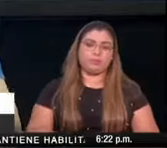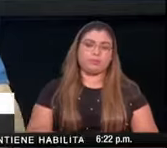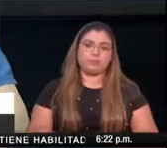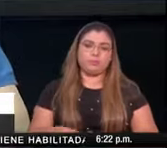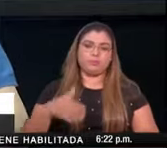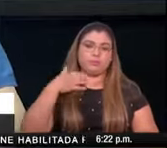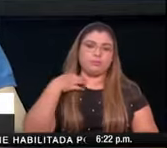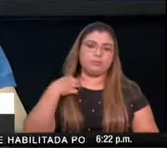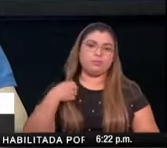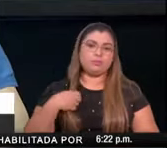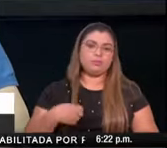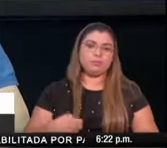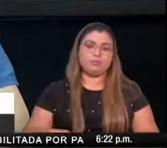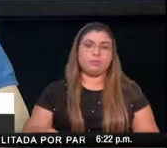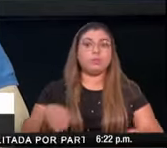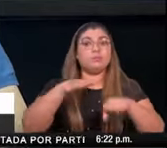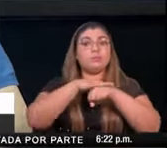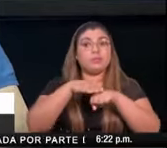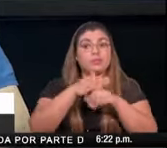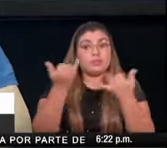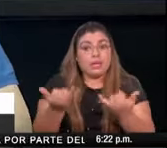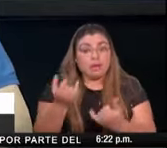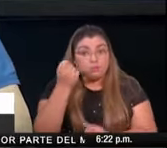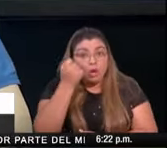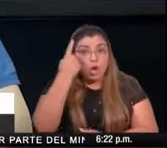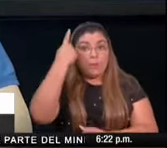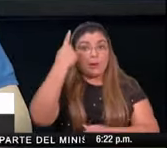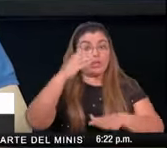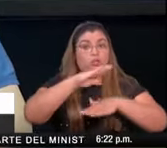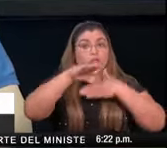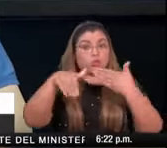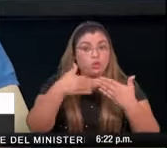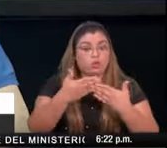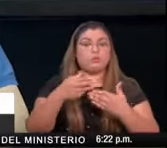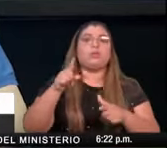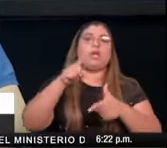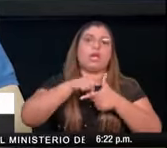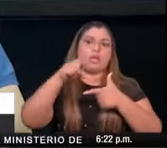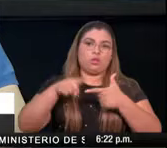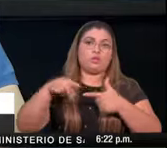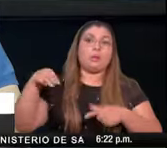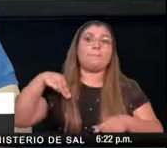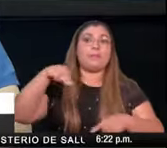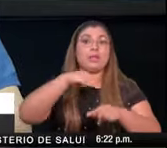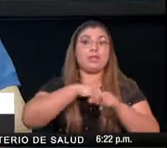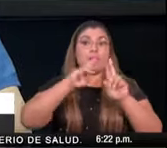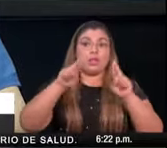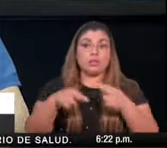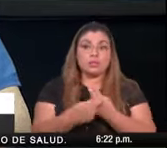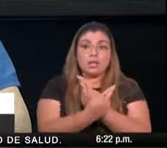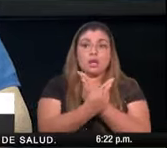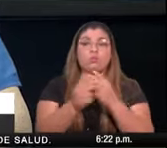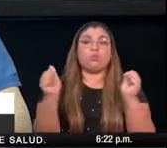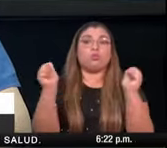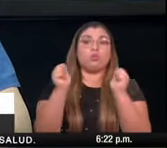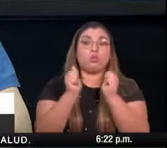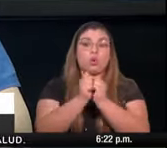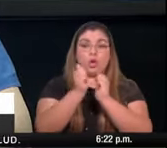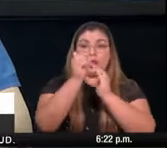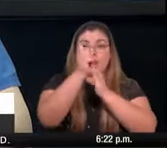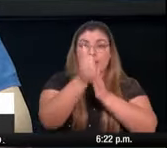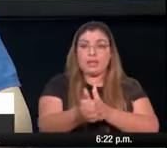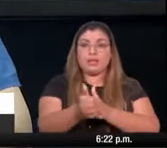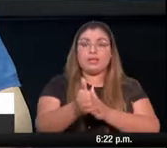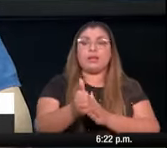sabiendo todo esto que ya hemos planteado el ministerio de salud bajo el liderazgo del